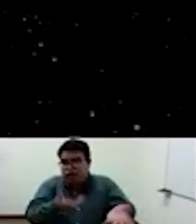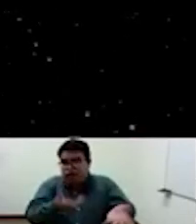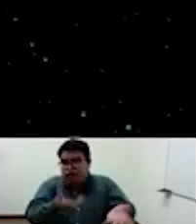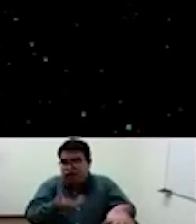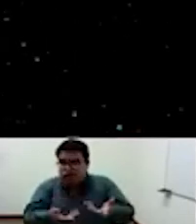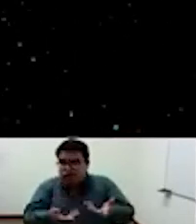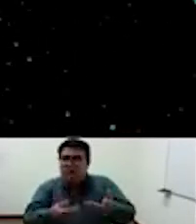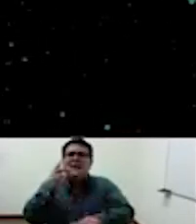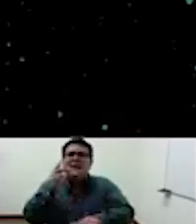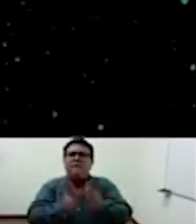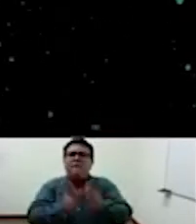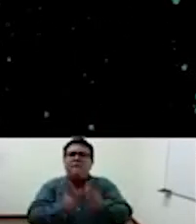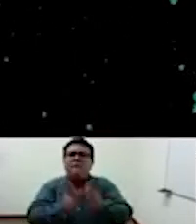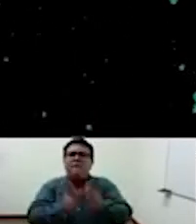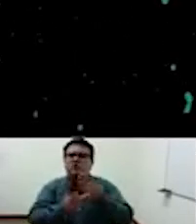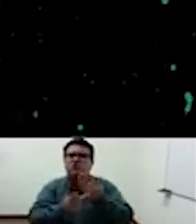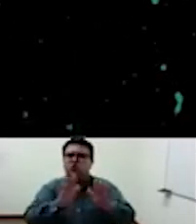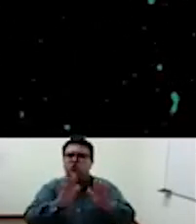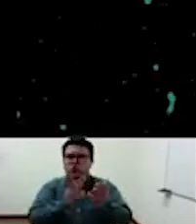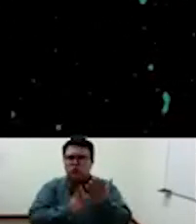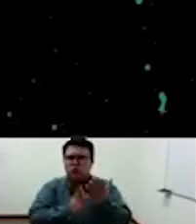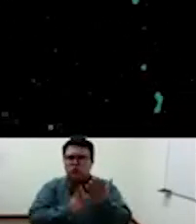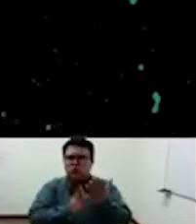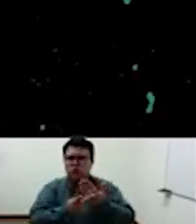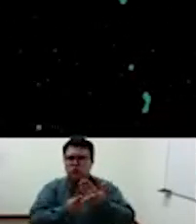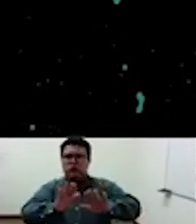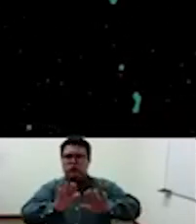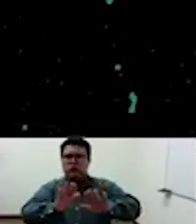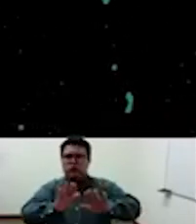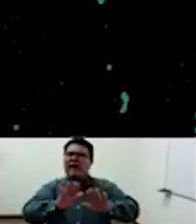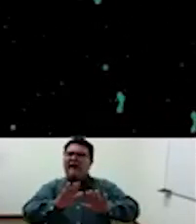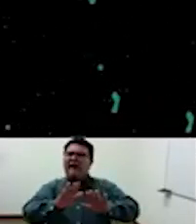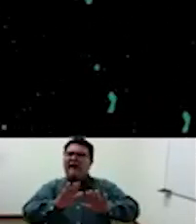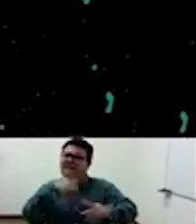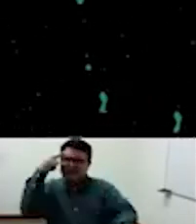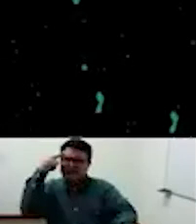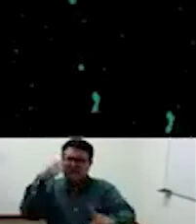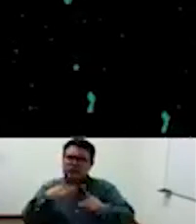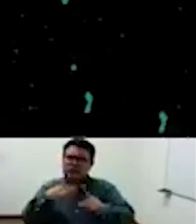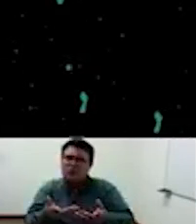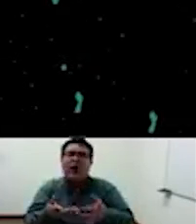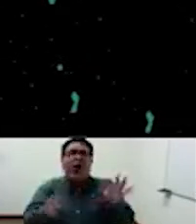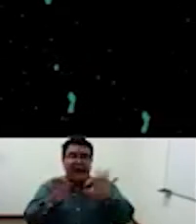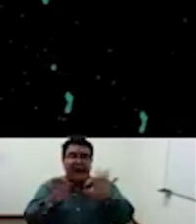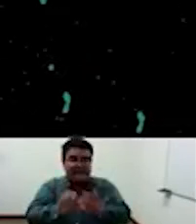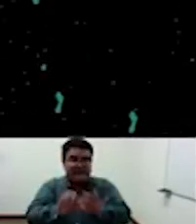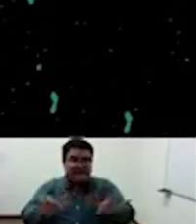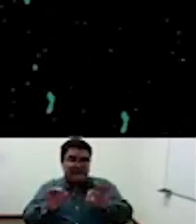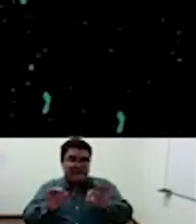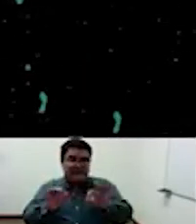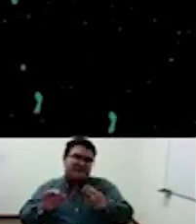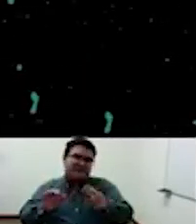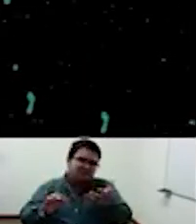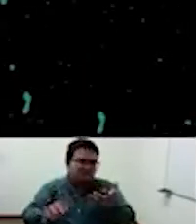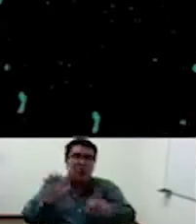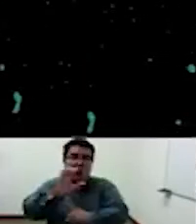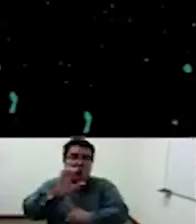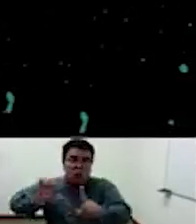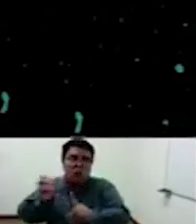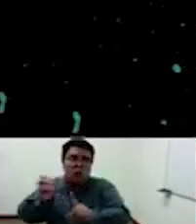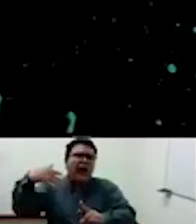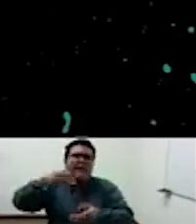él lo mira como un proyecto que lo que busca es devolver un valor ese valor cultural por ejemplo